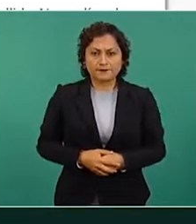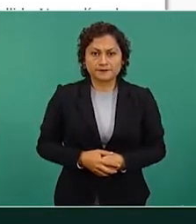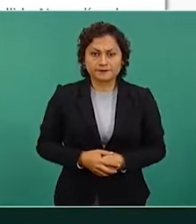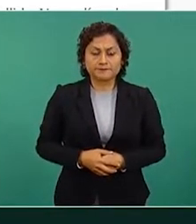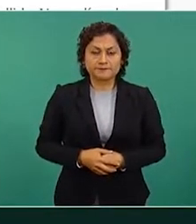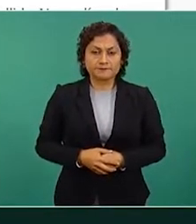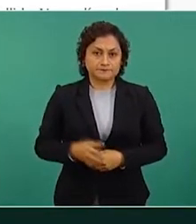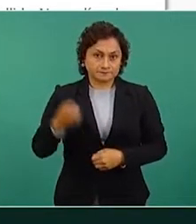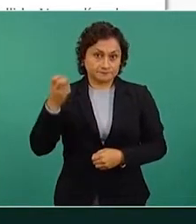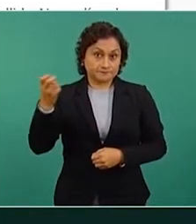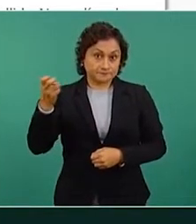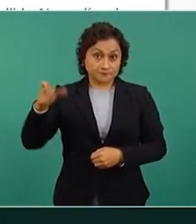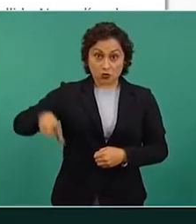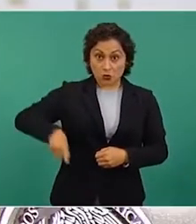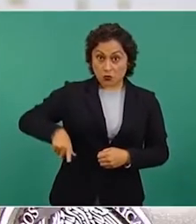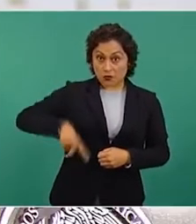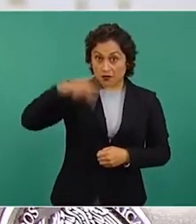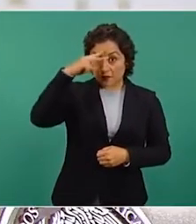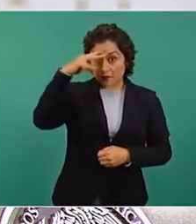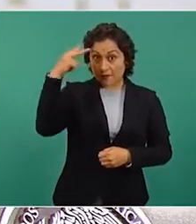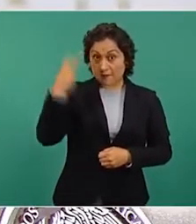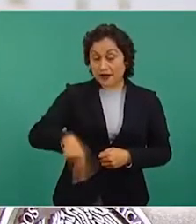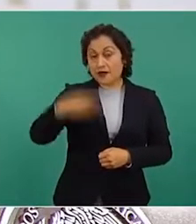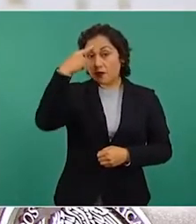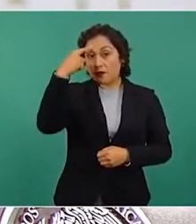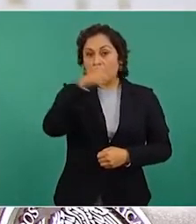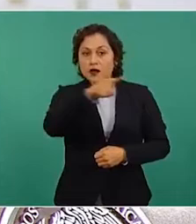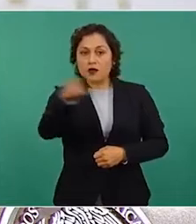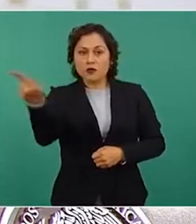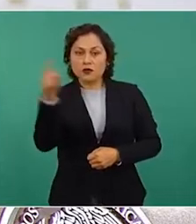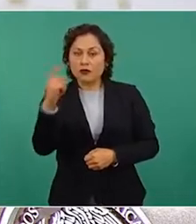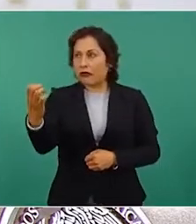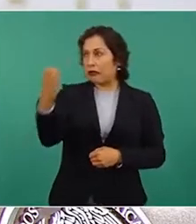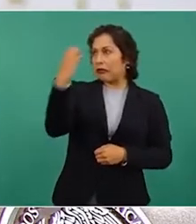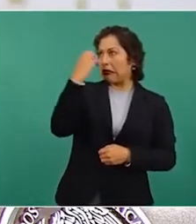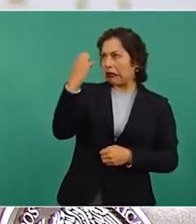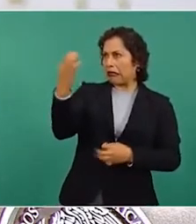conozcan los precios máximos del gas y no se dejen engañar.